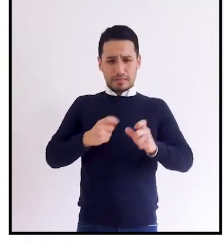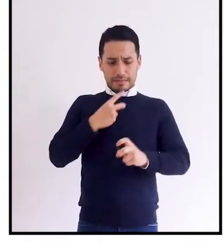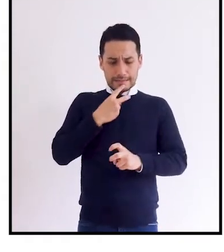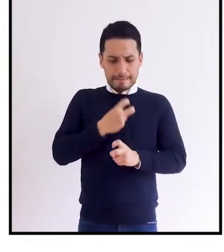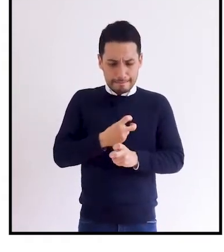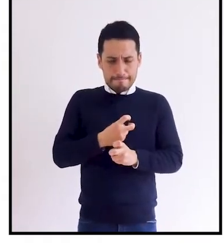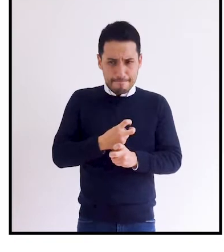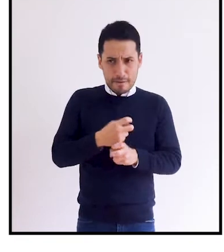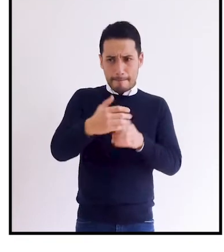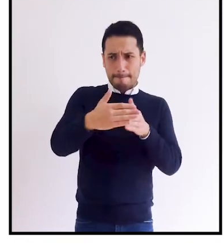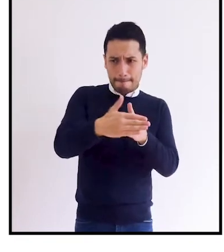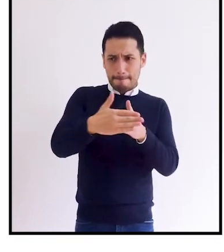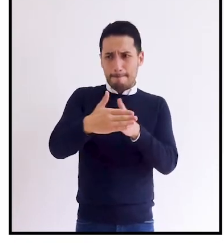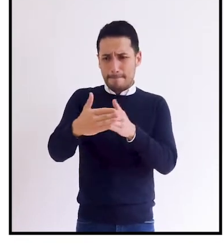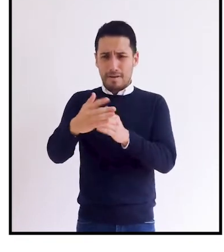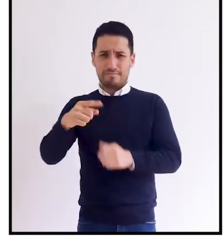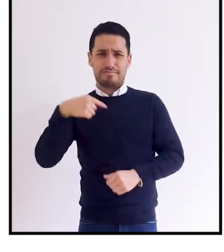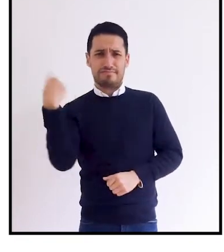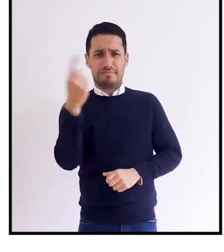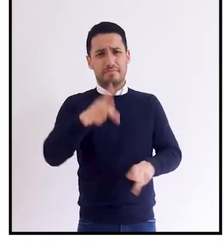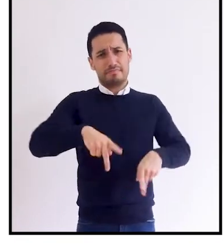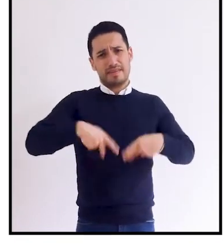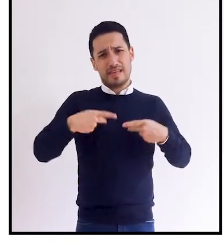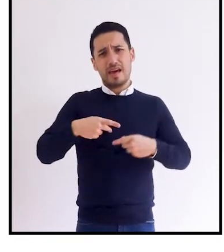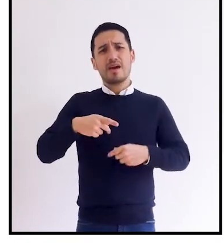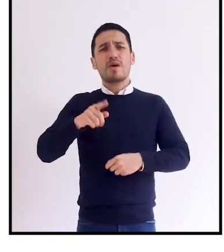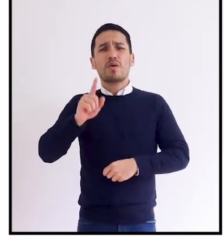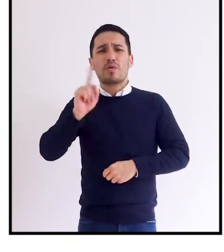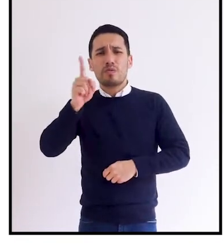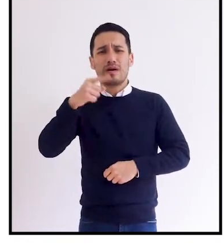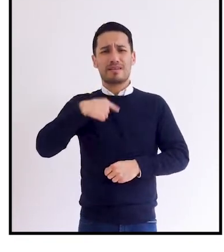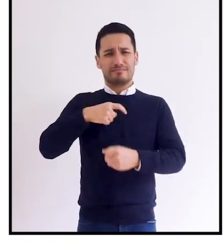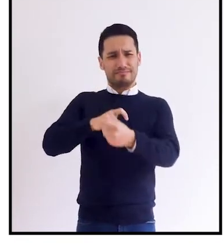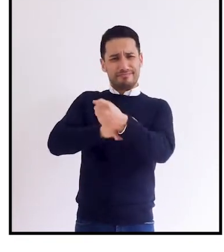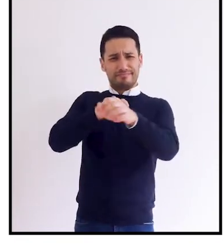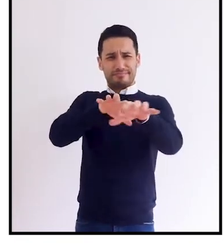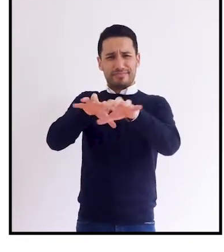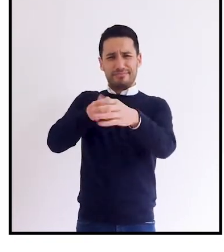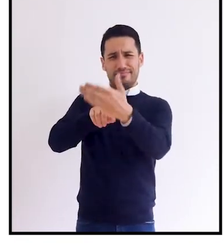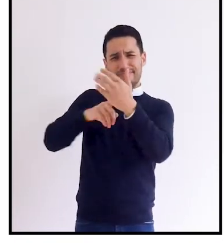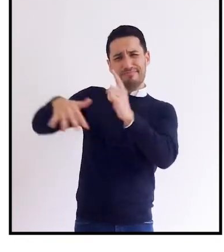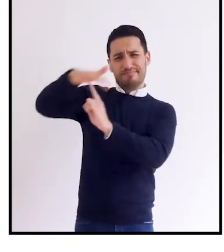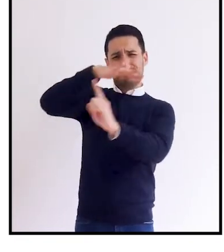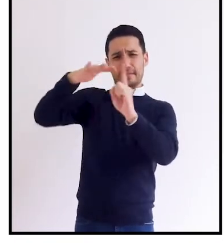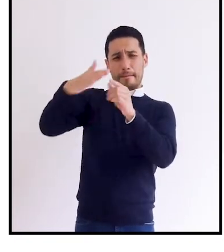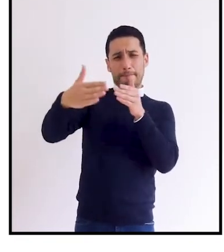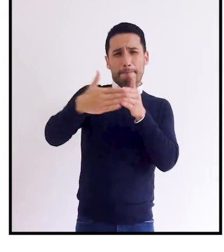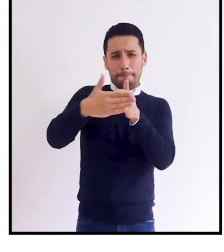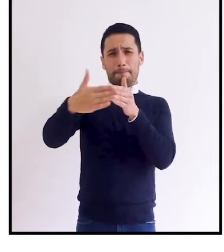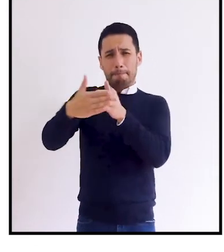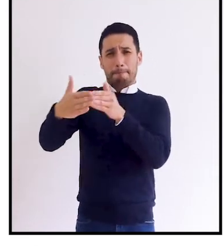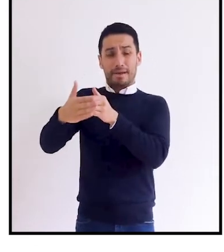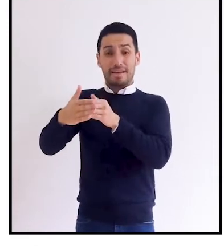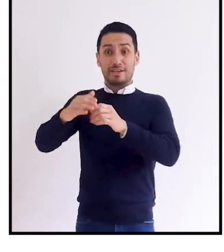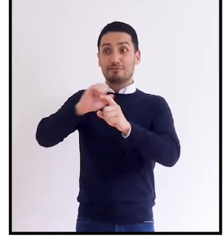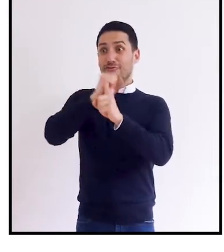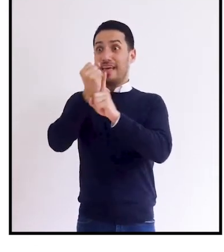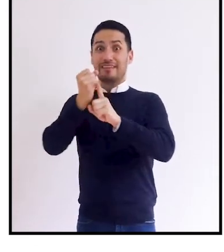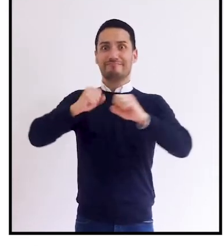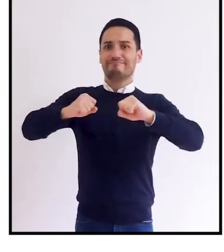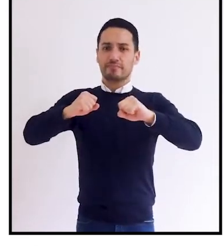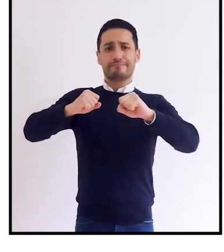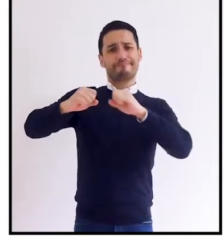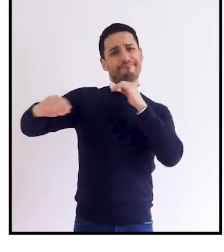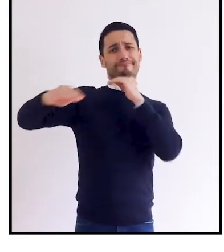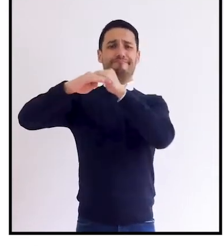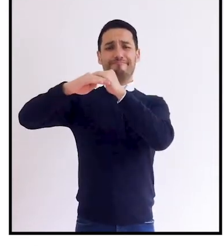con deficiencias y las barreras debidas a la actitud y al entorno que evitan su participación plena y efectiva en la sociedad en igualdad